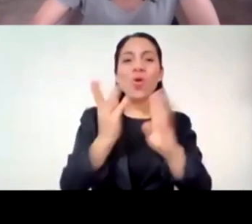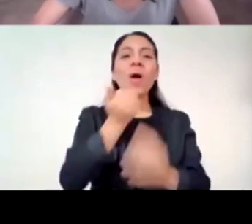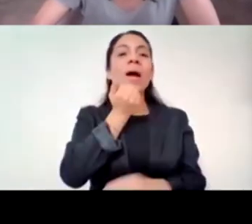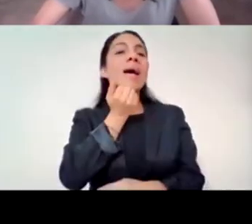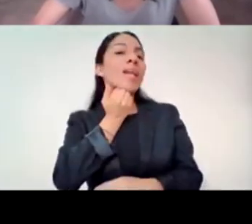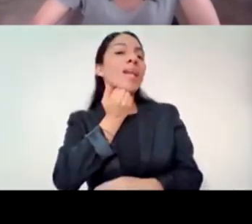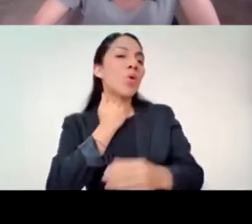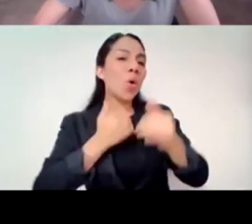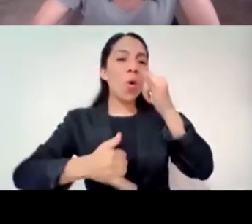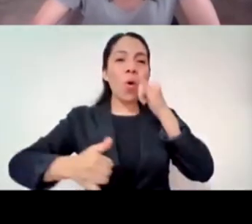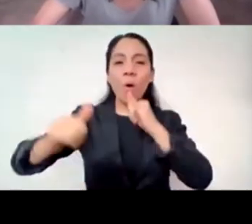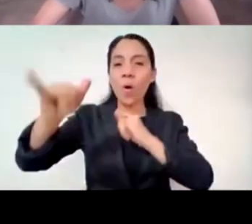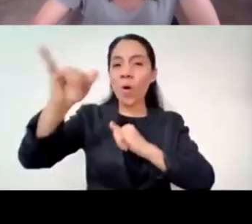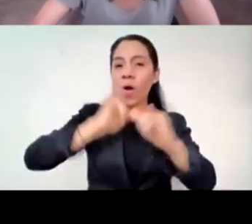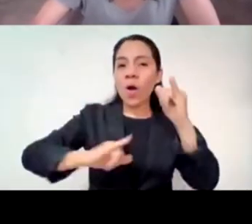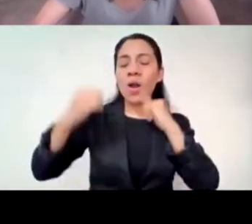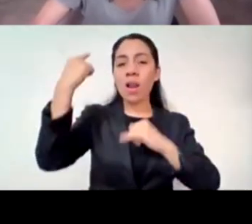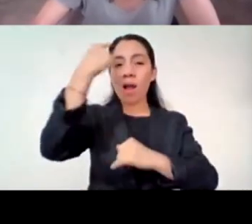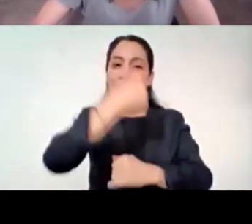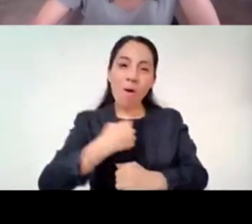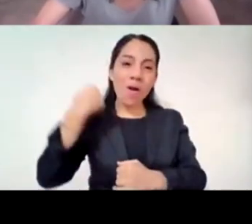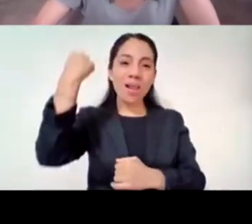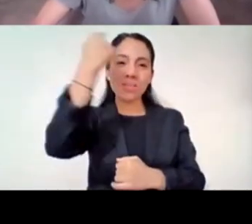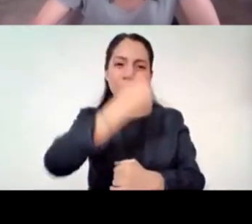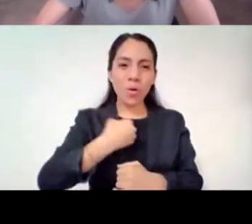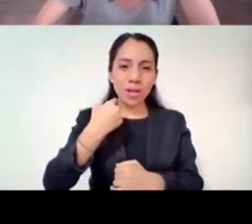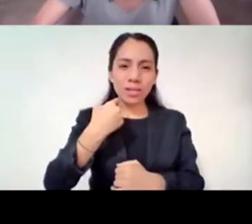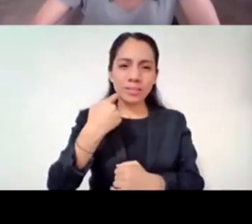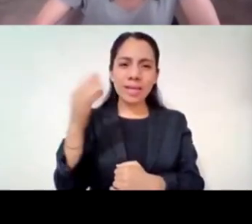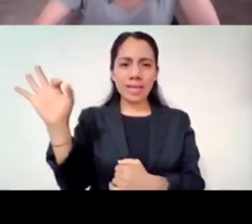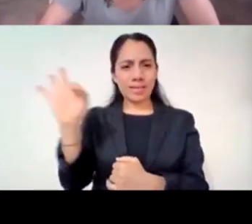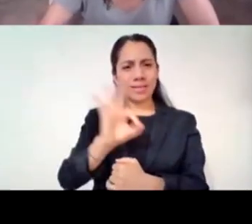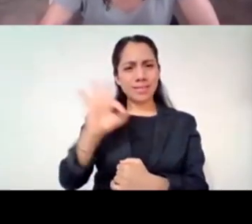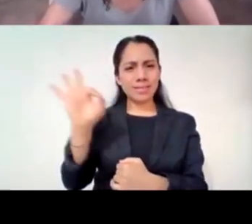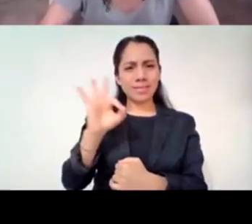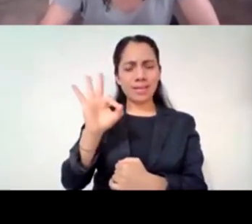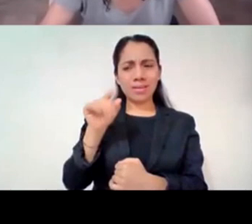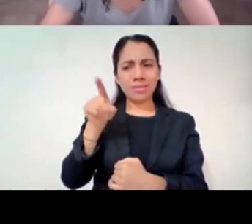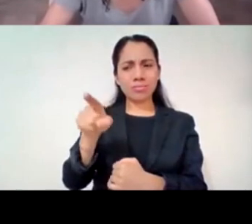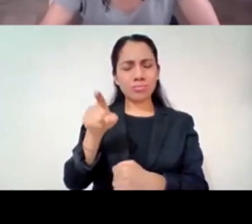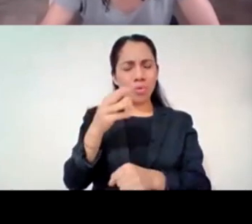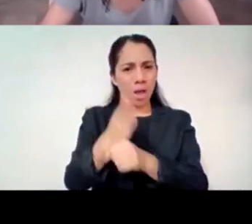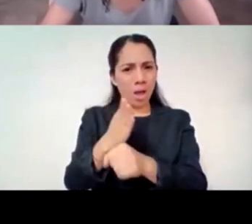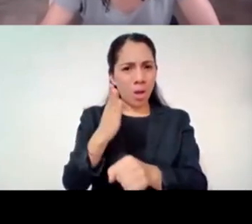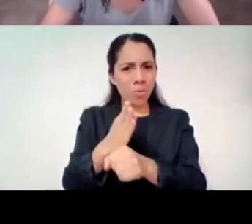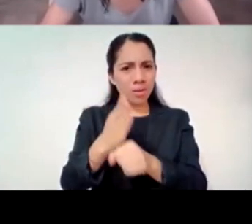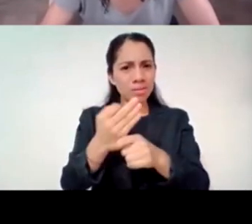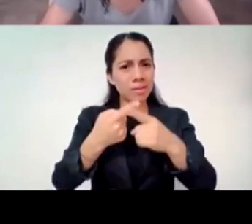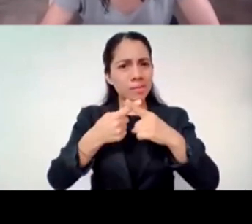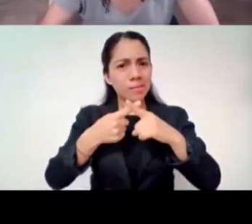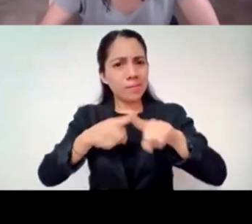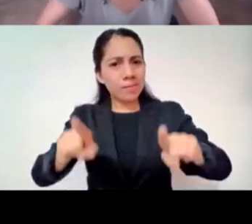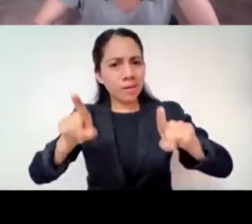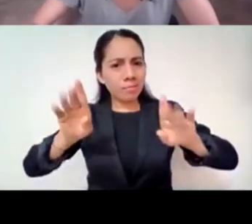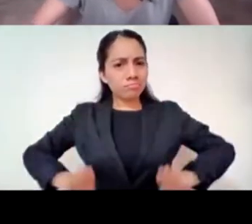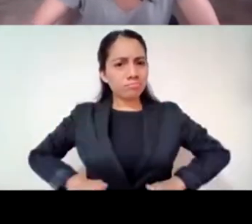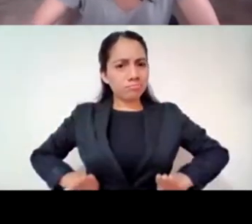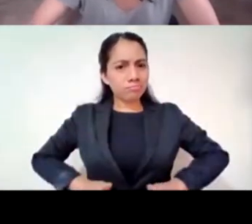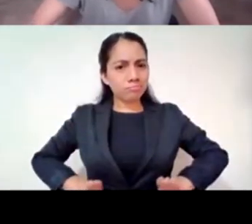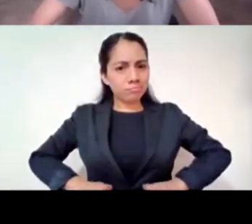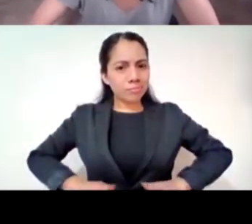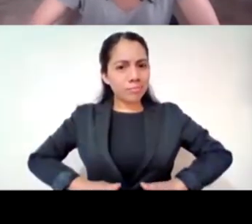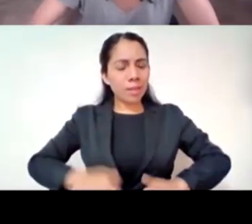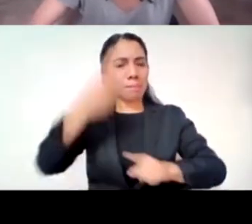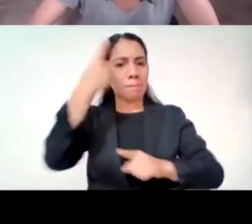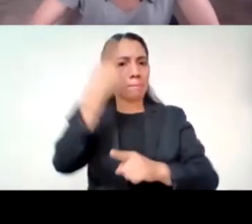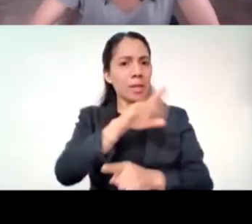horas, ¿no? A lo mejor nos hubieran dicho las cosas que se han dicho ahora por línea, ¿no? Que han establecido